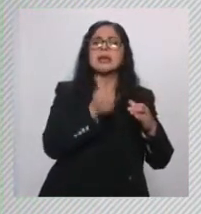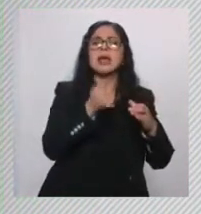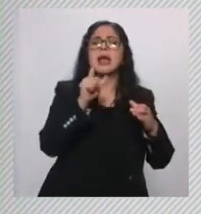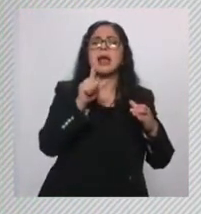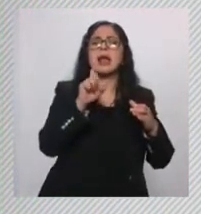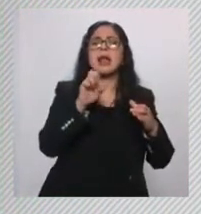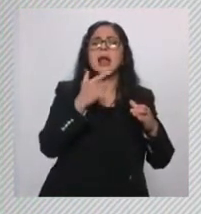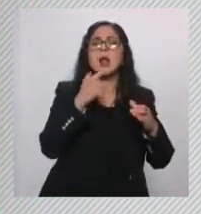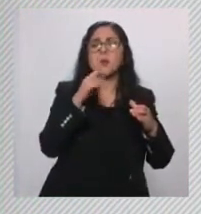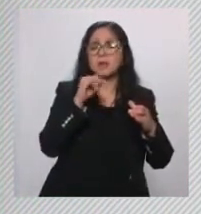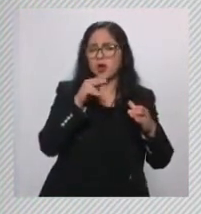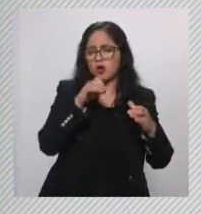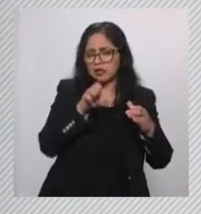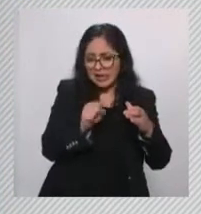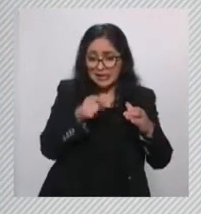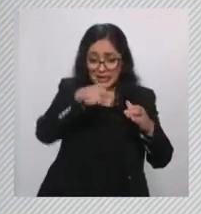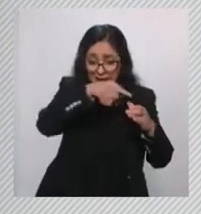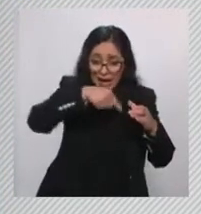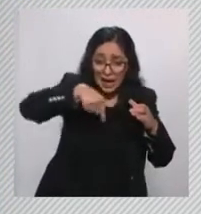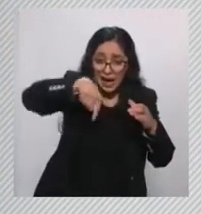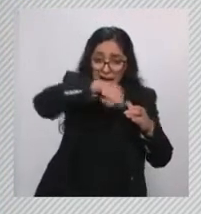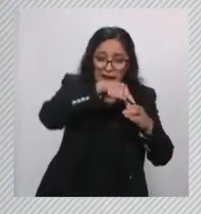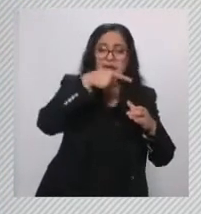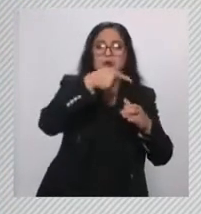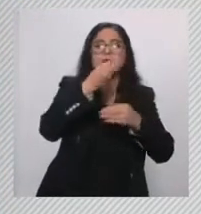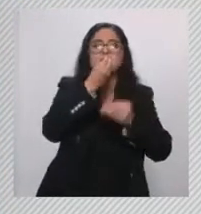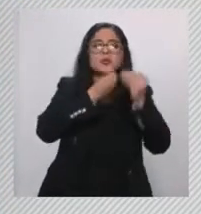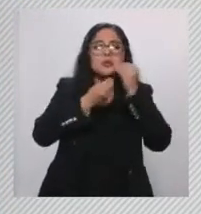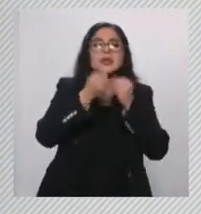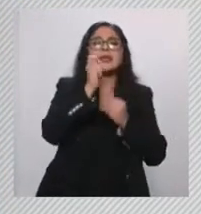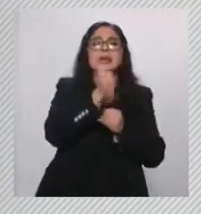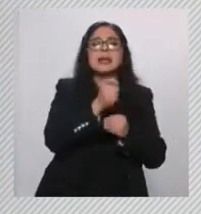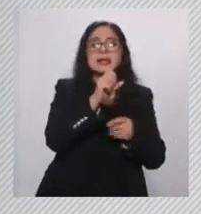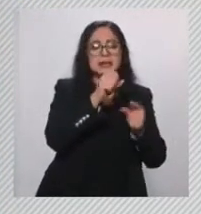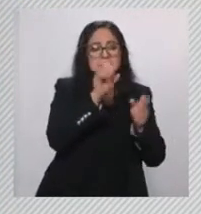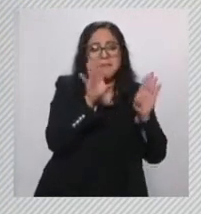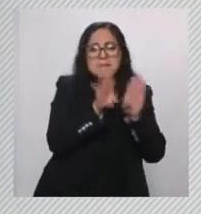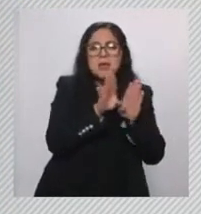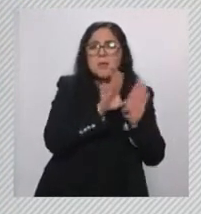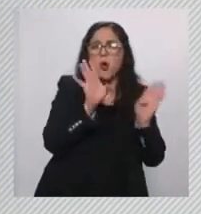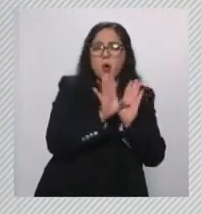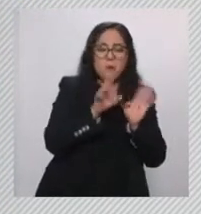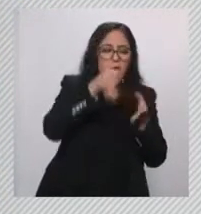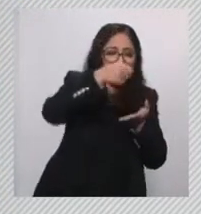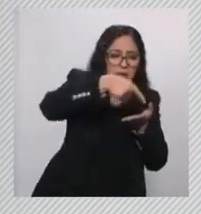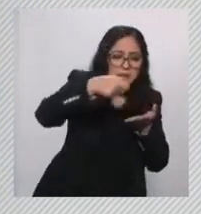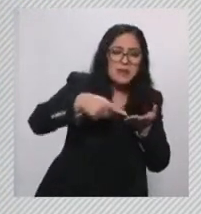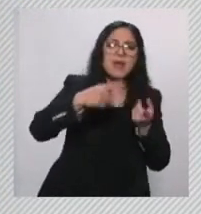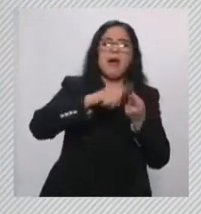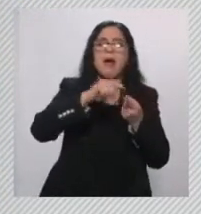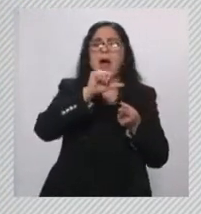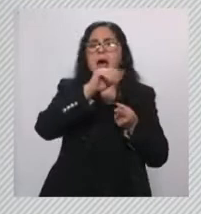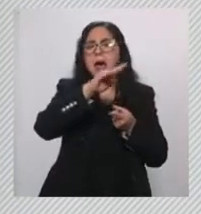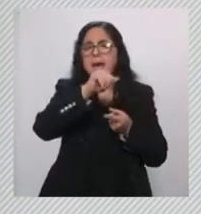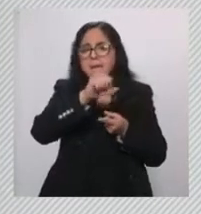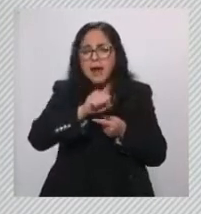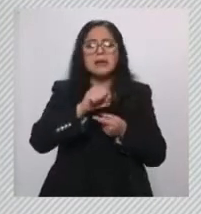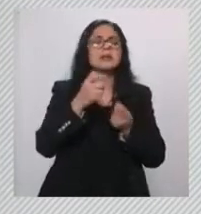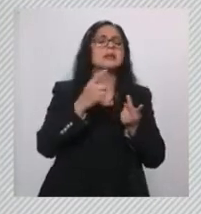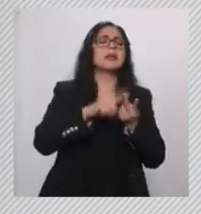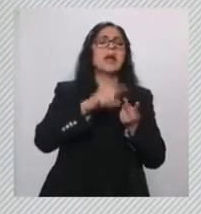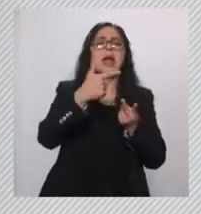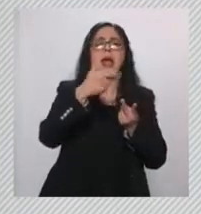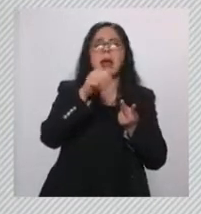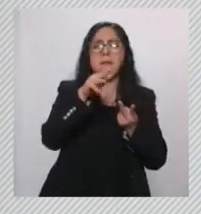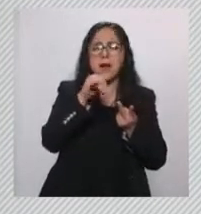concentran en todo este tipo de semillitas, ¿no? De habas, incluso los garbanzos,